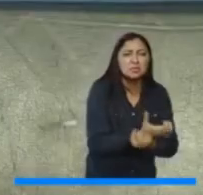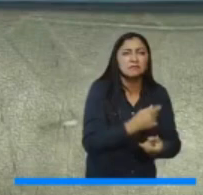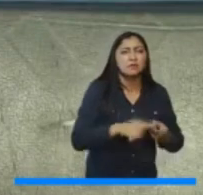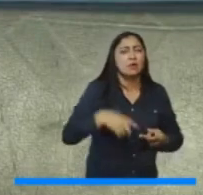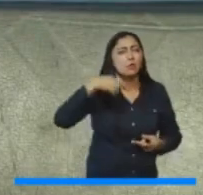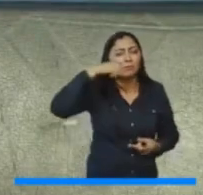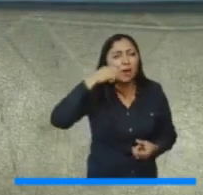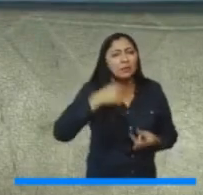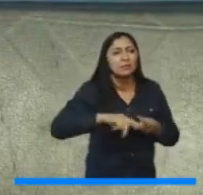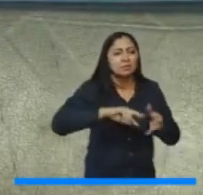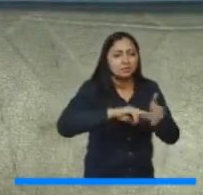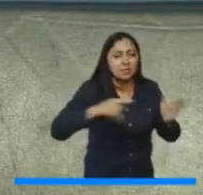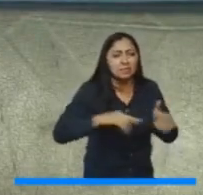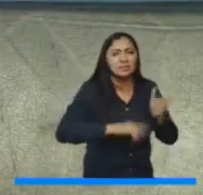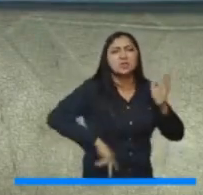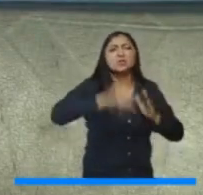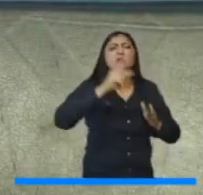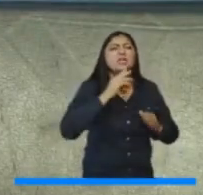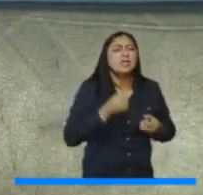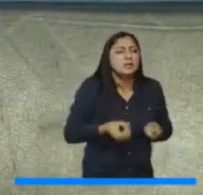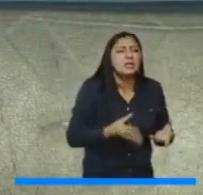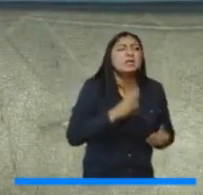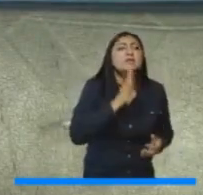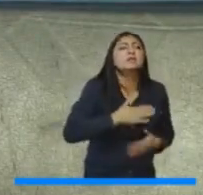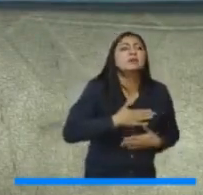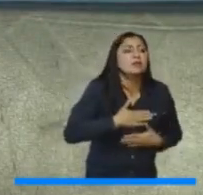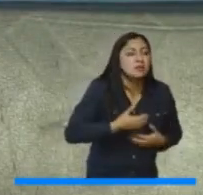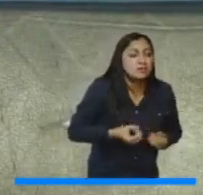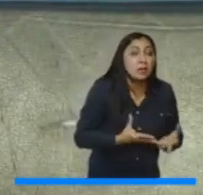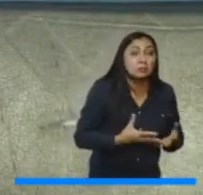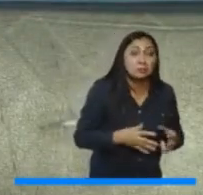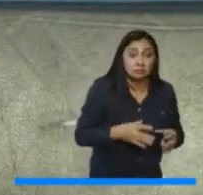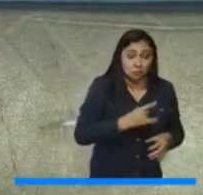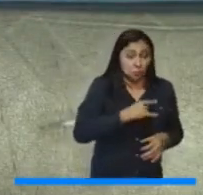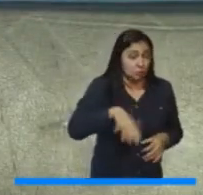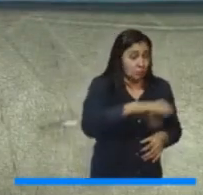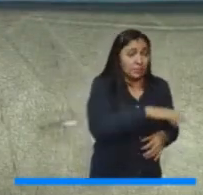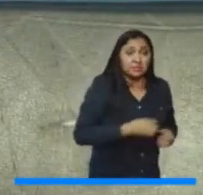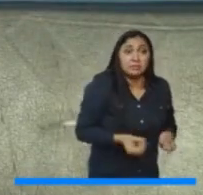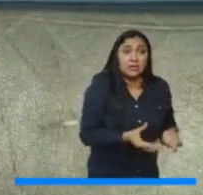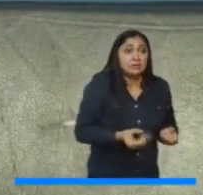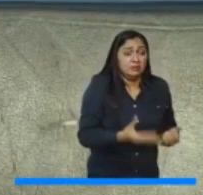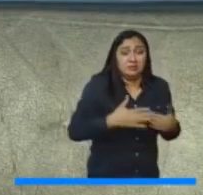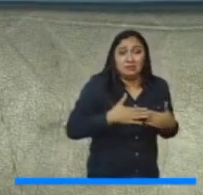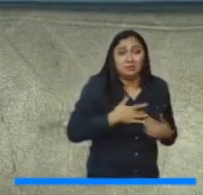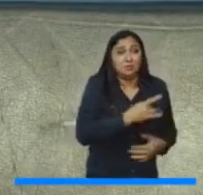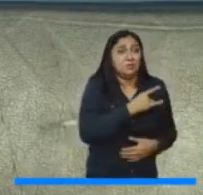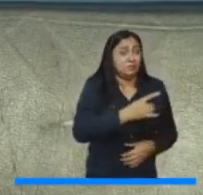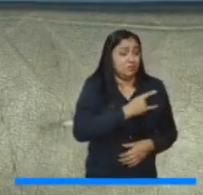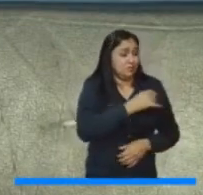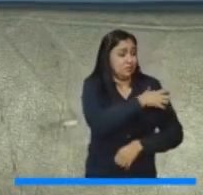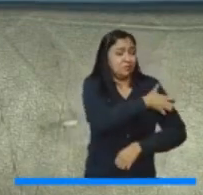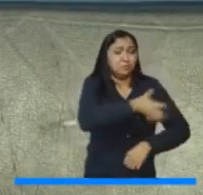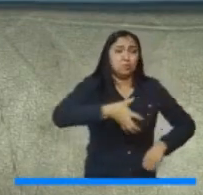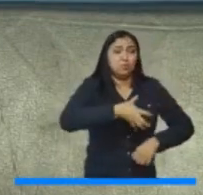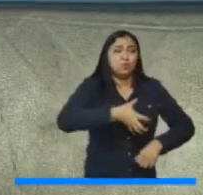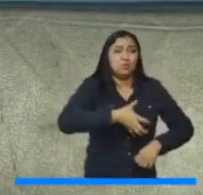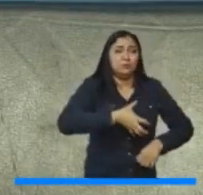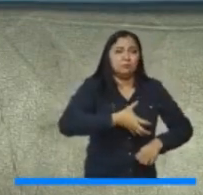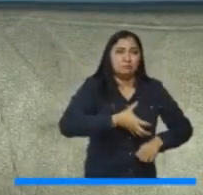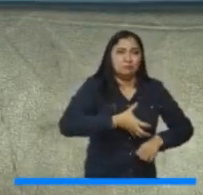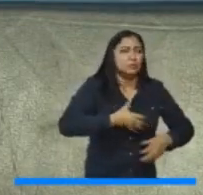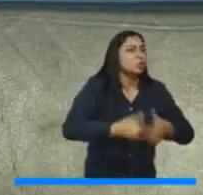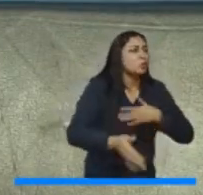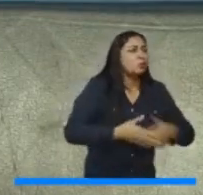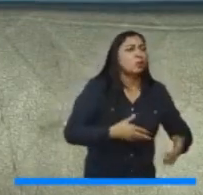humana, técnica y tecnológica para contribuir en las regiones a la pandemia? Las universidades. Las universidades colocaron su capacidad de manera